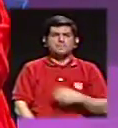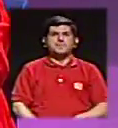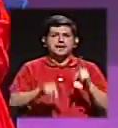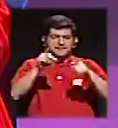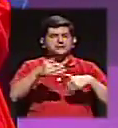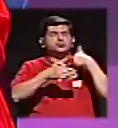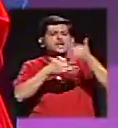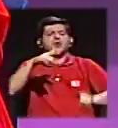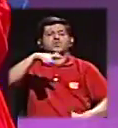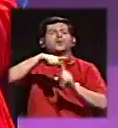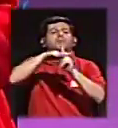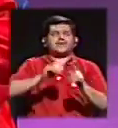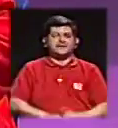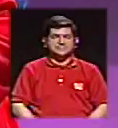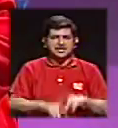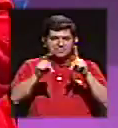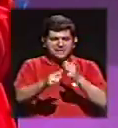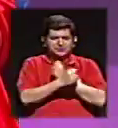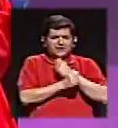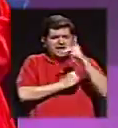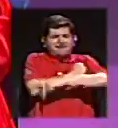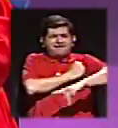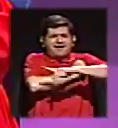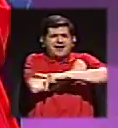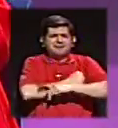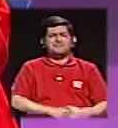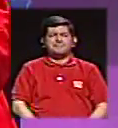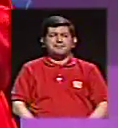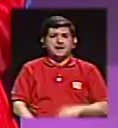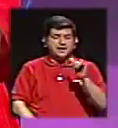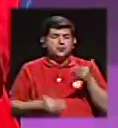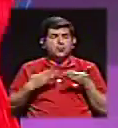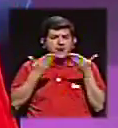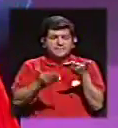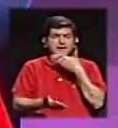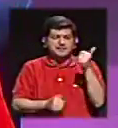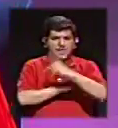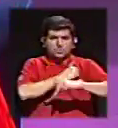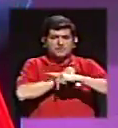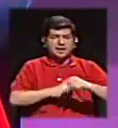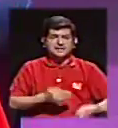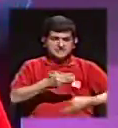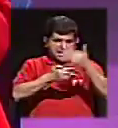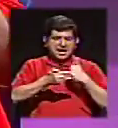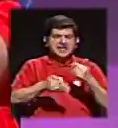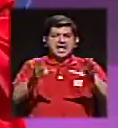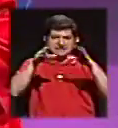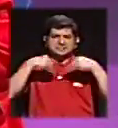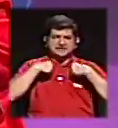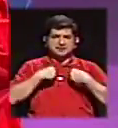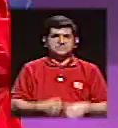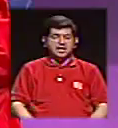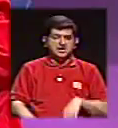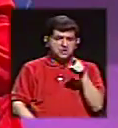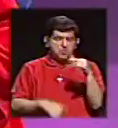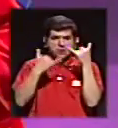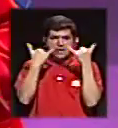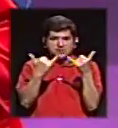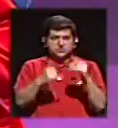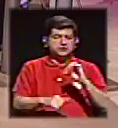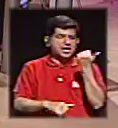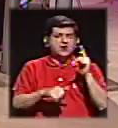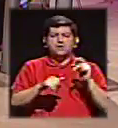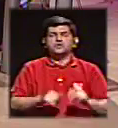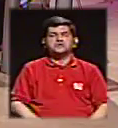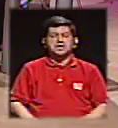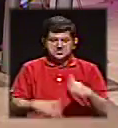vendrá el costarricense que ame a su país que ame a su gente y que quiere entregar un mejor país del que recibió. Con eso estamos más que el resto sobre